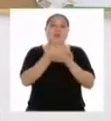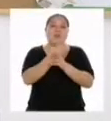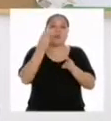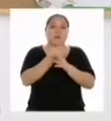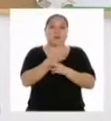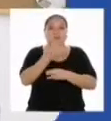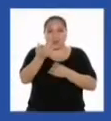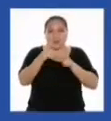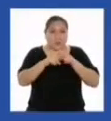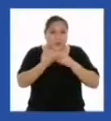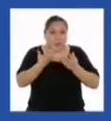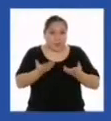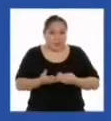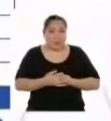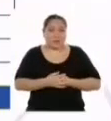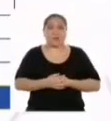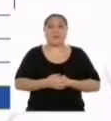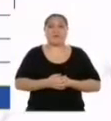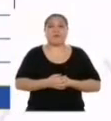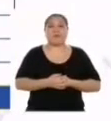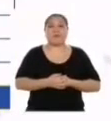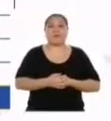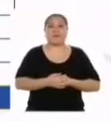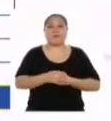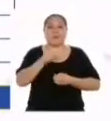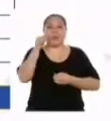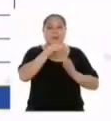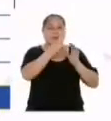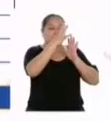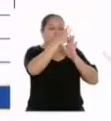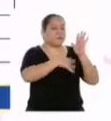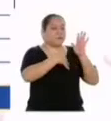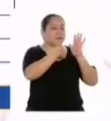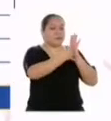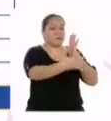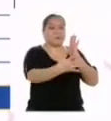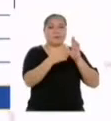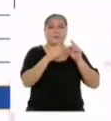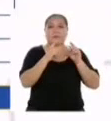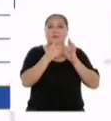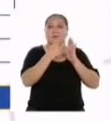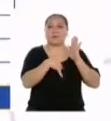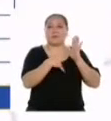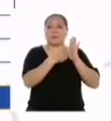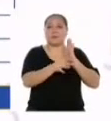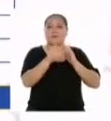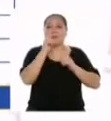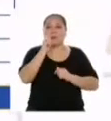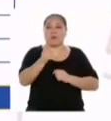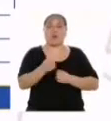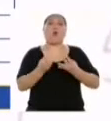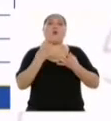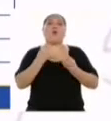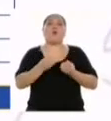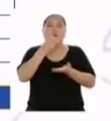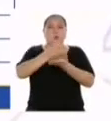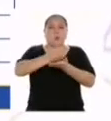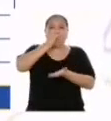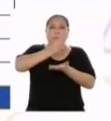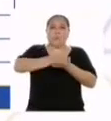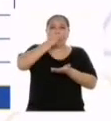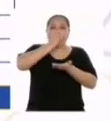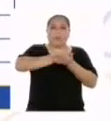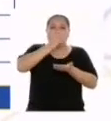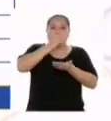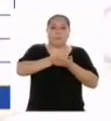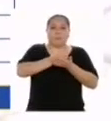¿Empezamos con nuestra actividad hoy? Esta es nuestra tabla 1 y muestra los datos del promedio de vasos de agua que toman al día